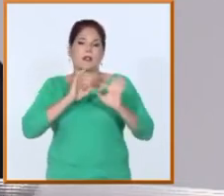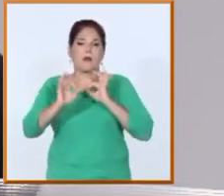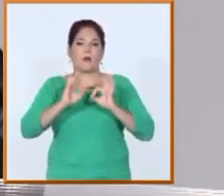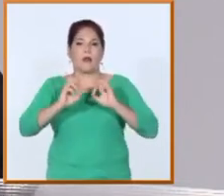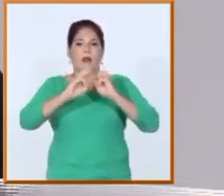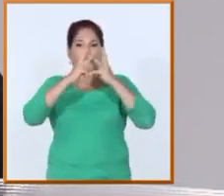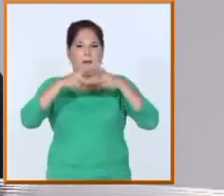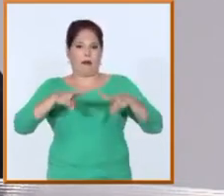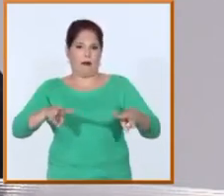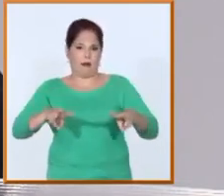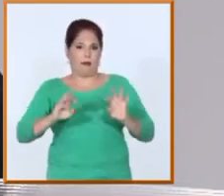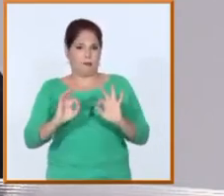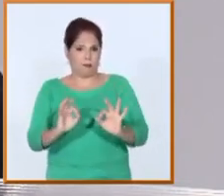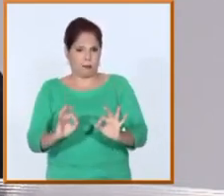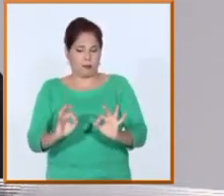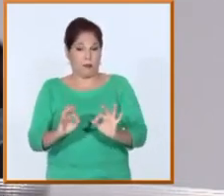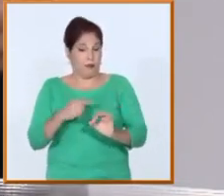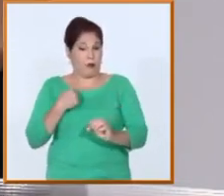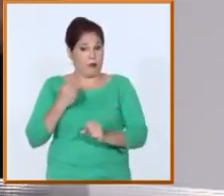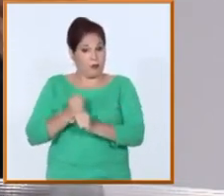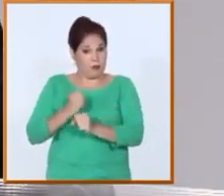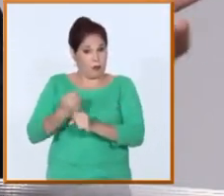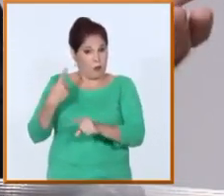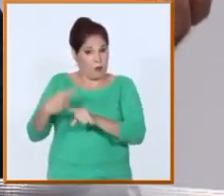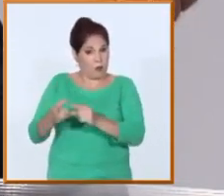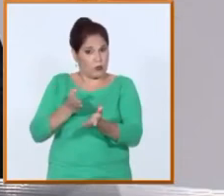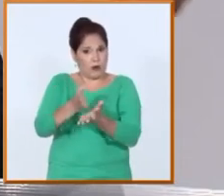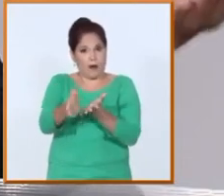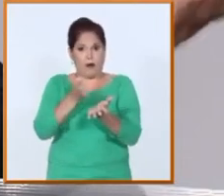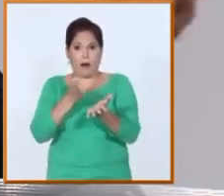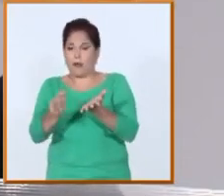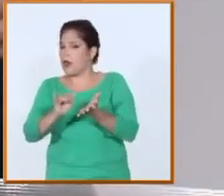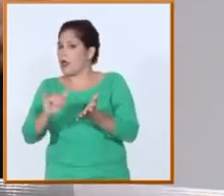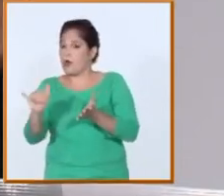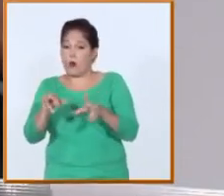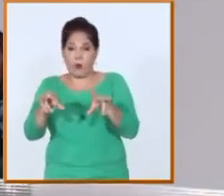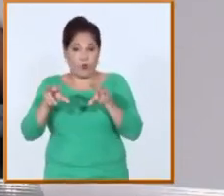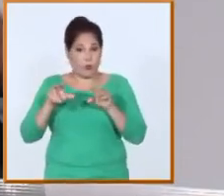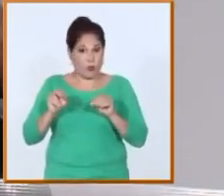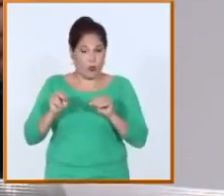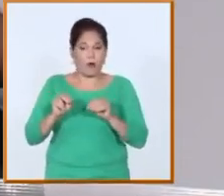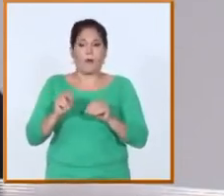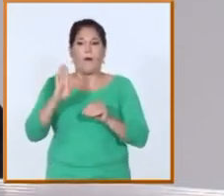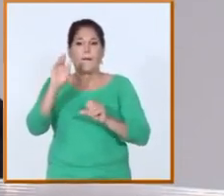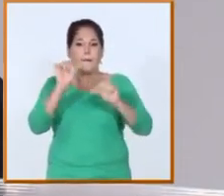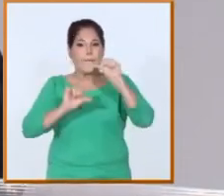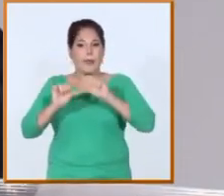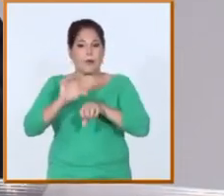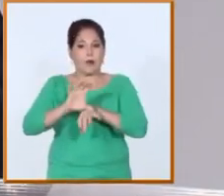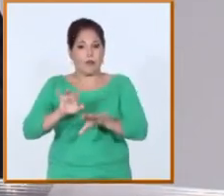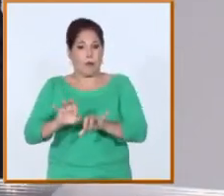de redes y de trabajar en otras carreras de perfiles también para mí nuevos, como el caso de la bioinformática,